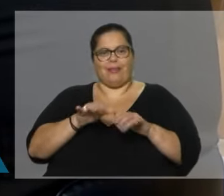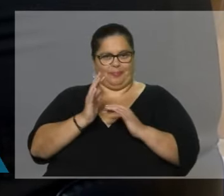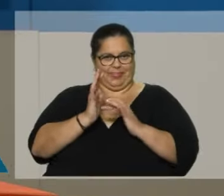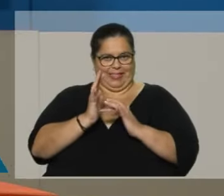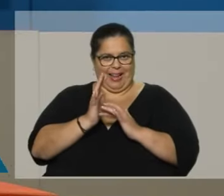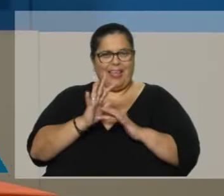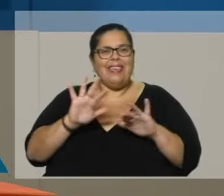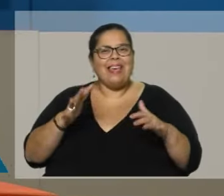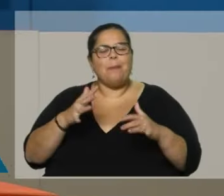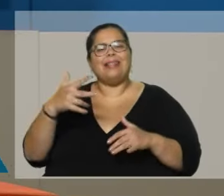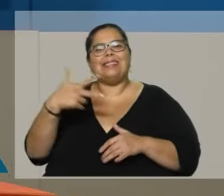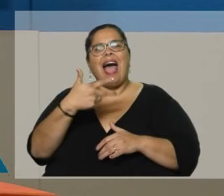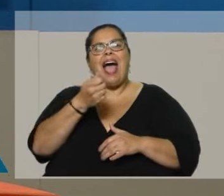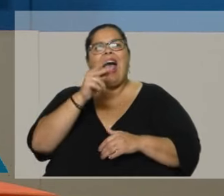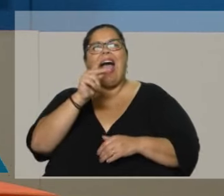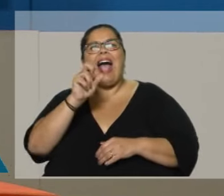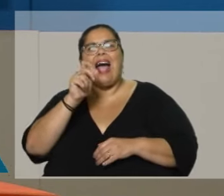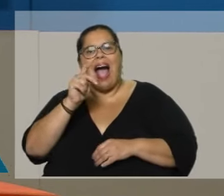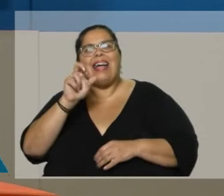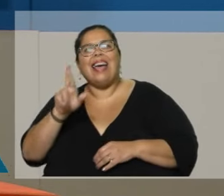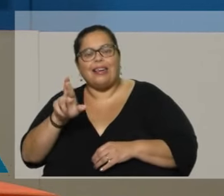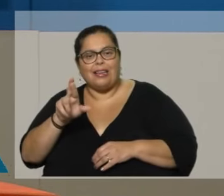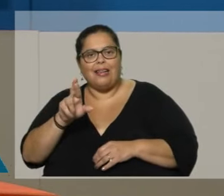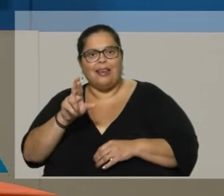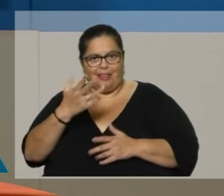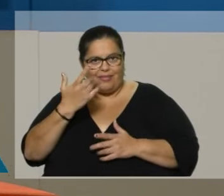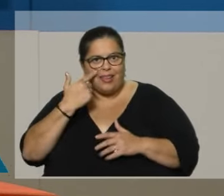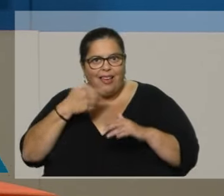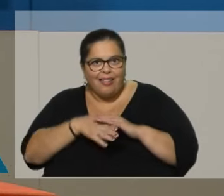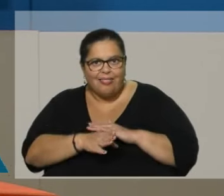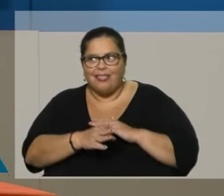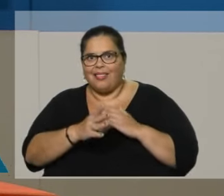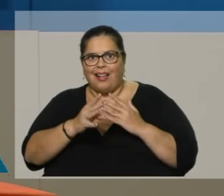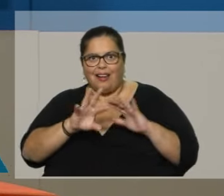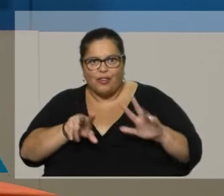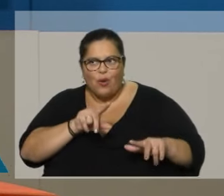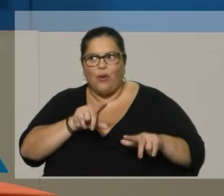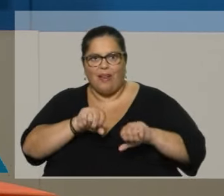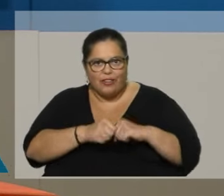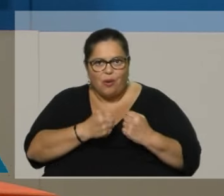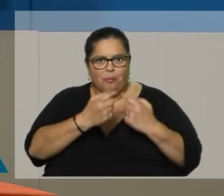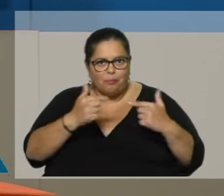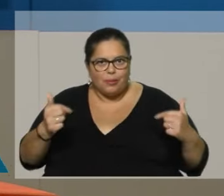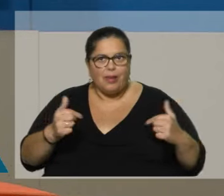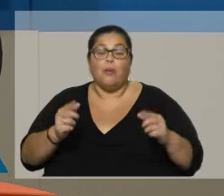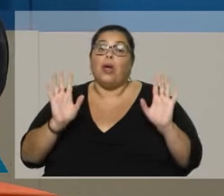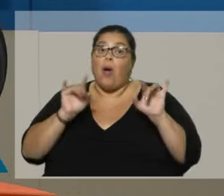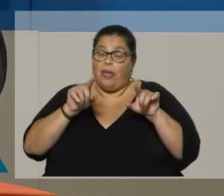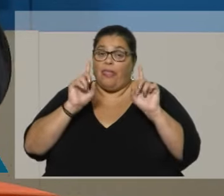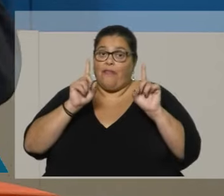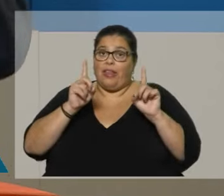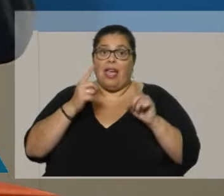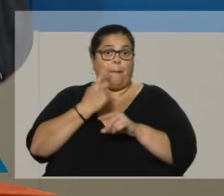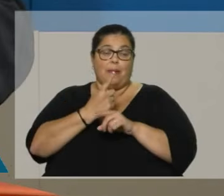Y ahí habría que invertir. Justamente hay informáticos que se dedican a la ciberseguridad. Y habría que hacer una buena inversión, primero en